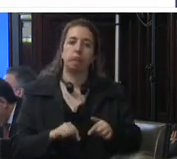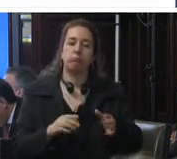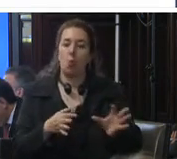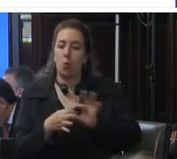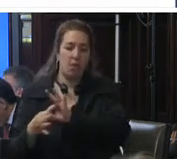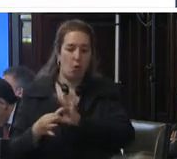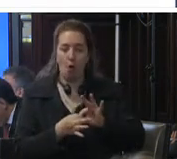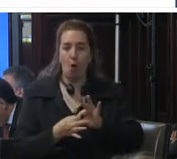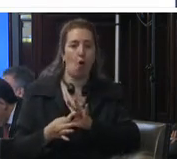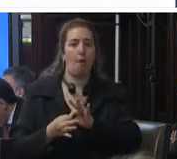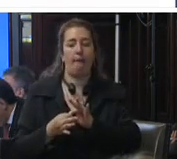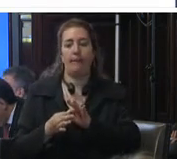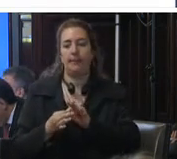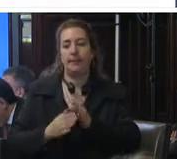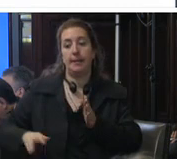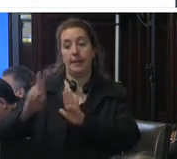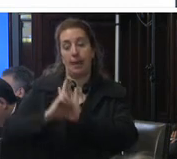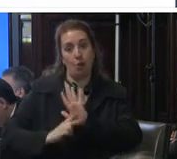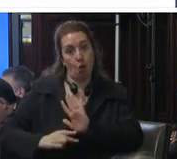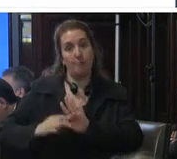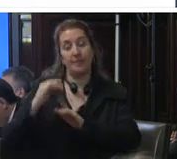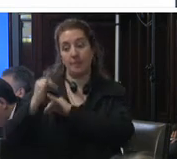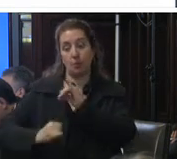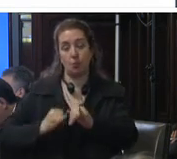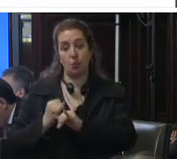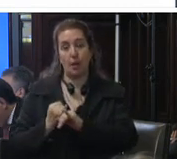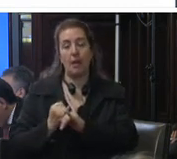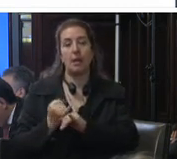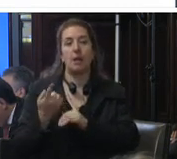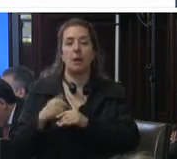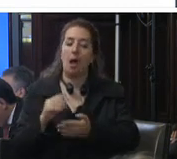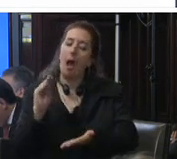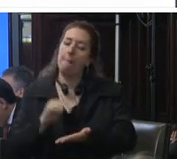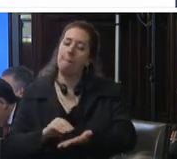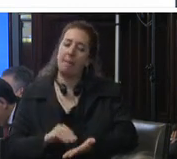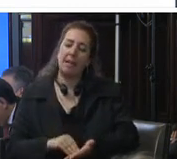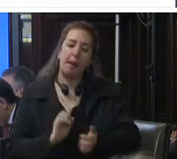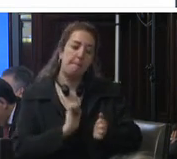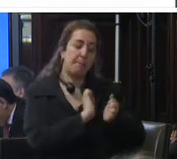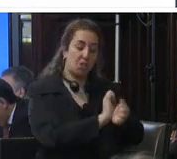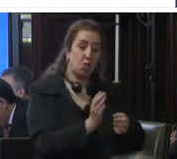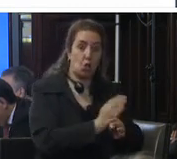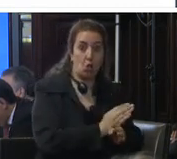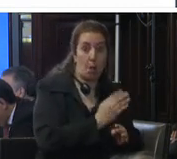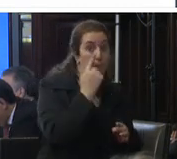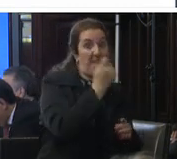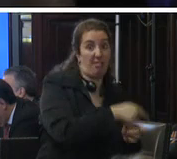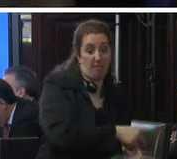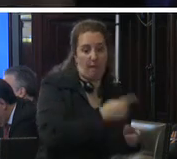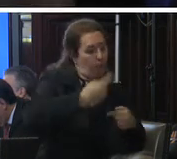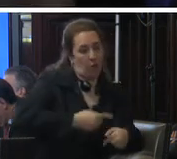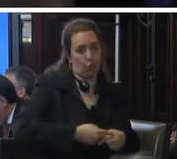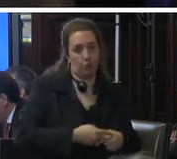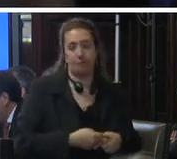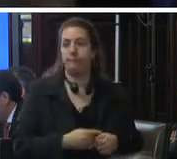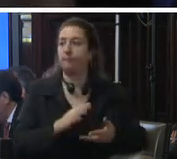internacional un control de convencionalidad ex oficio en la aplicación de la prisión preventiva obligatoria la